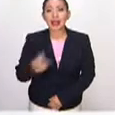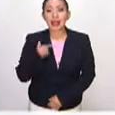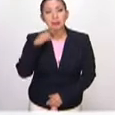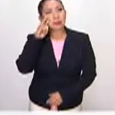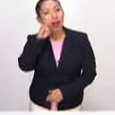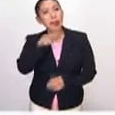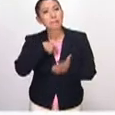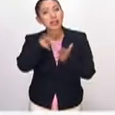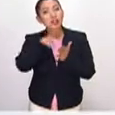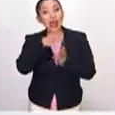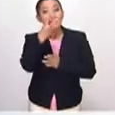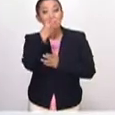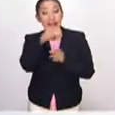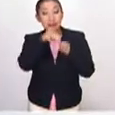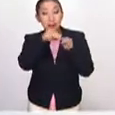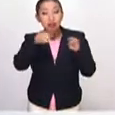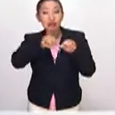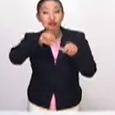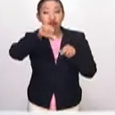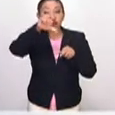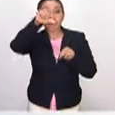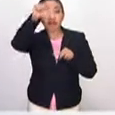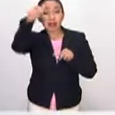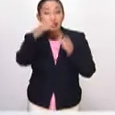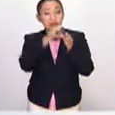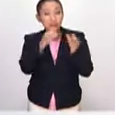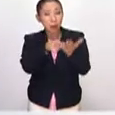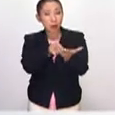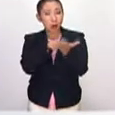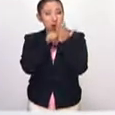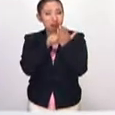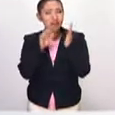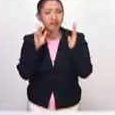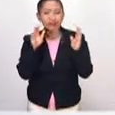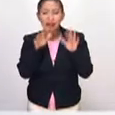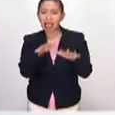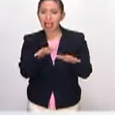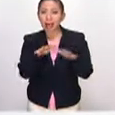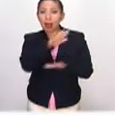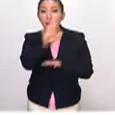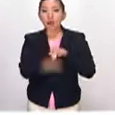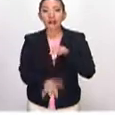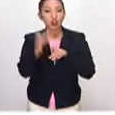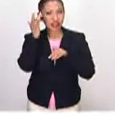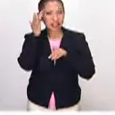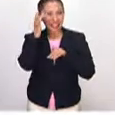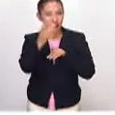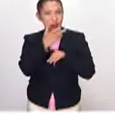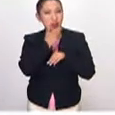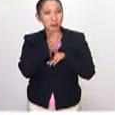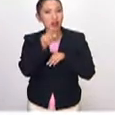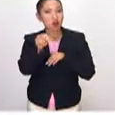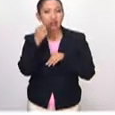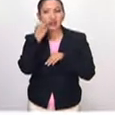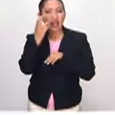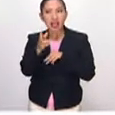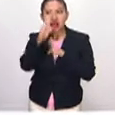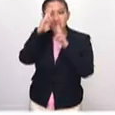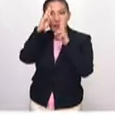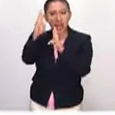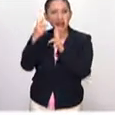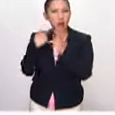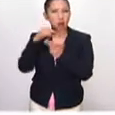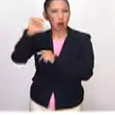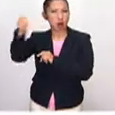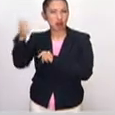la pintura, que mide más de tres metros de altura, narra con increíble dramatismo la muerte del santo, quien se negó a adorar a los